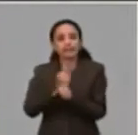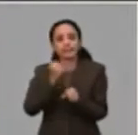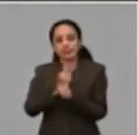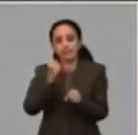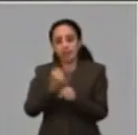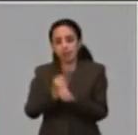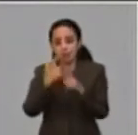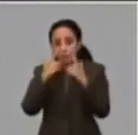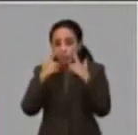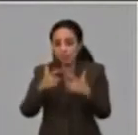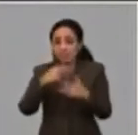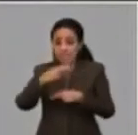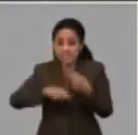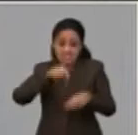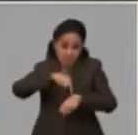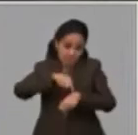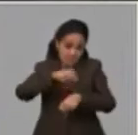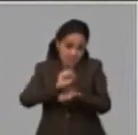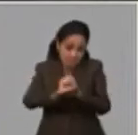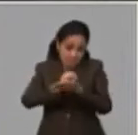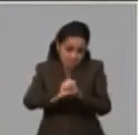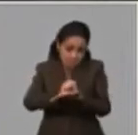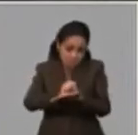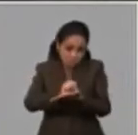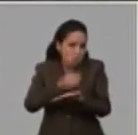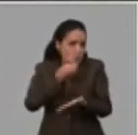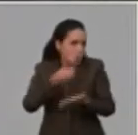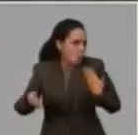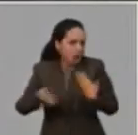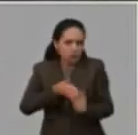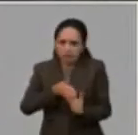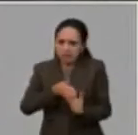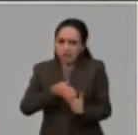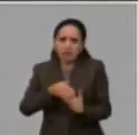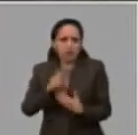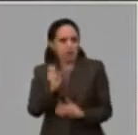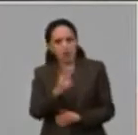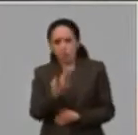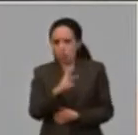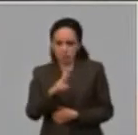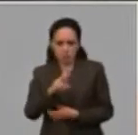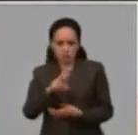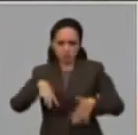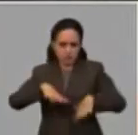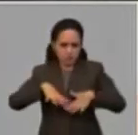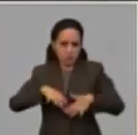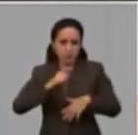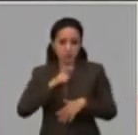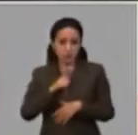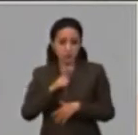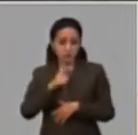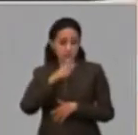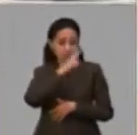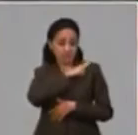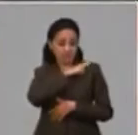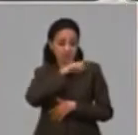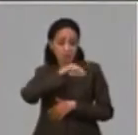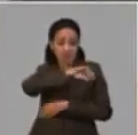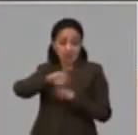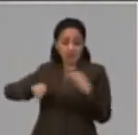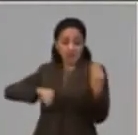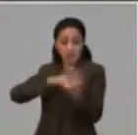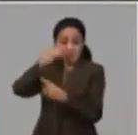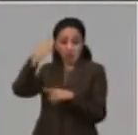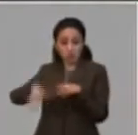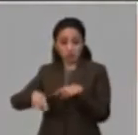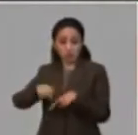servicio y por tanto usted pudiera estar en cualquiera de las dos situaciones. Cuando está reubicado en un cargo, usted cobra de acuerdo